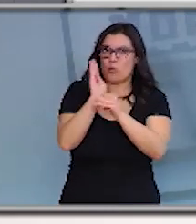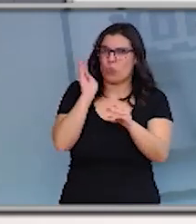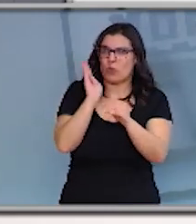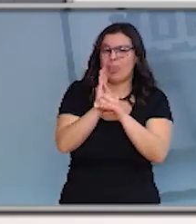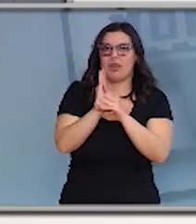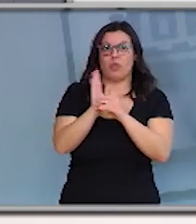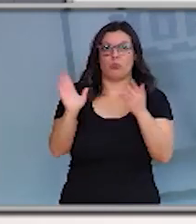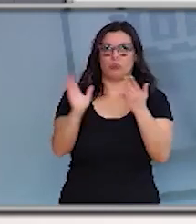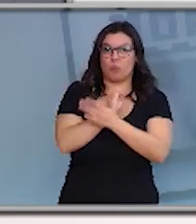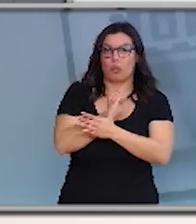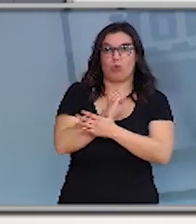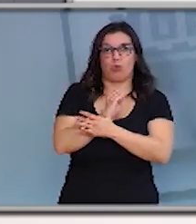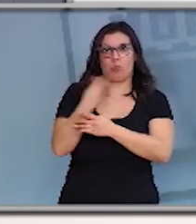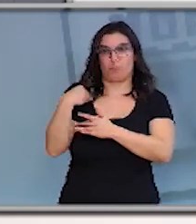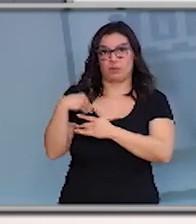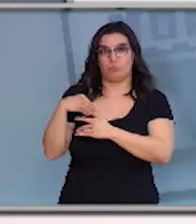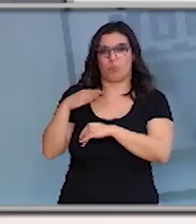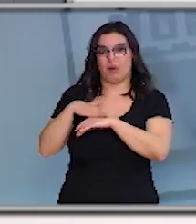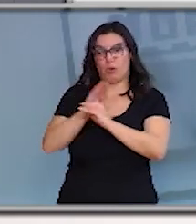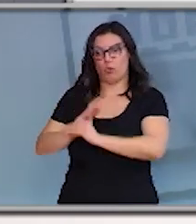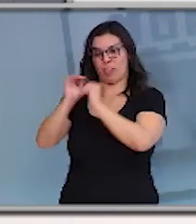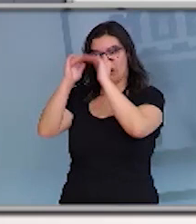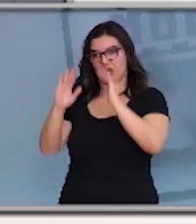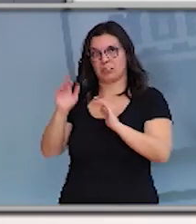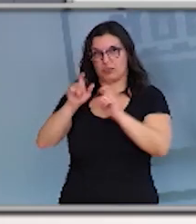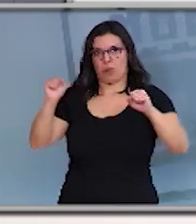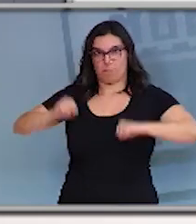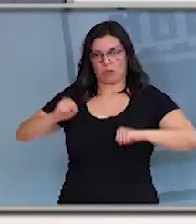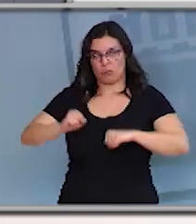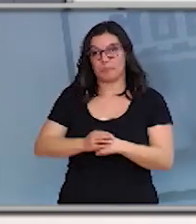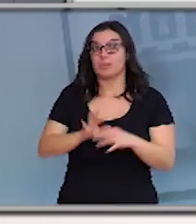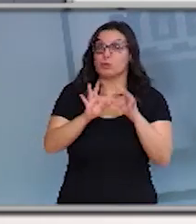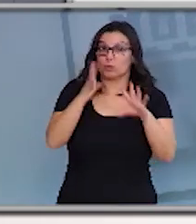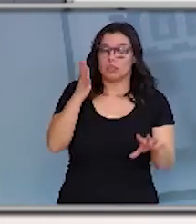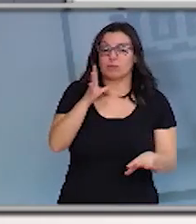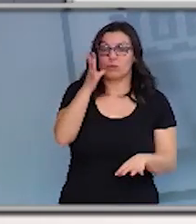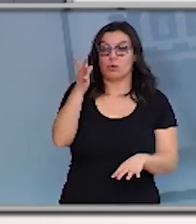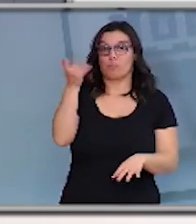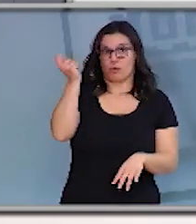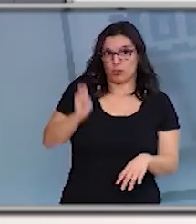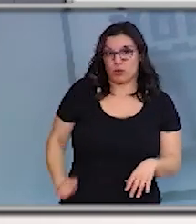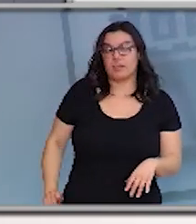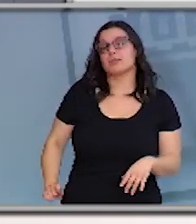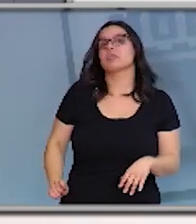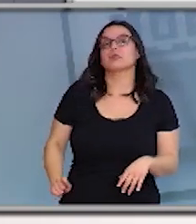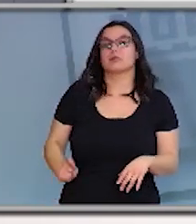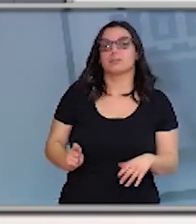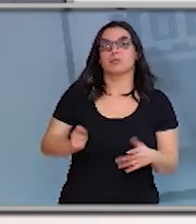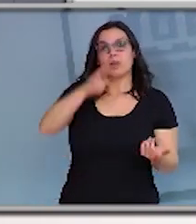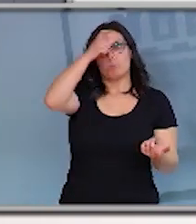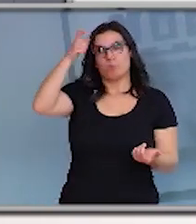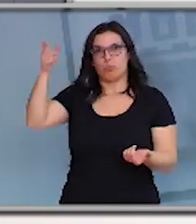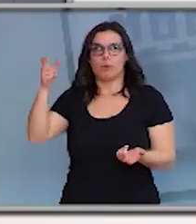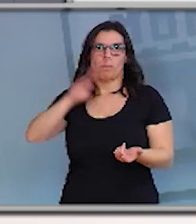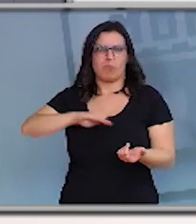en domicilio a nosas personas mayores. Afortunadamente, el número de profesionales que tenemos en el medio rural